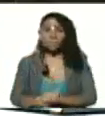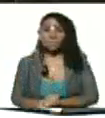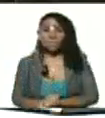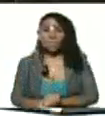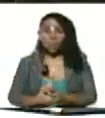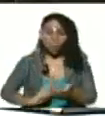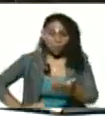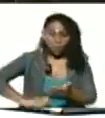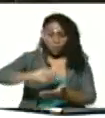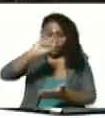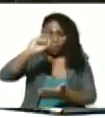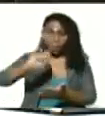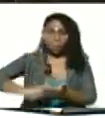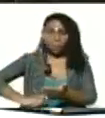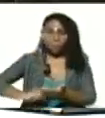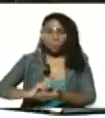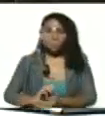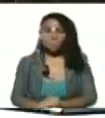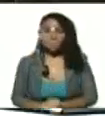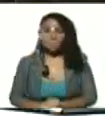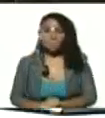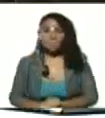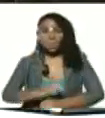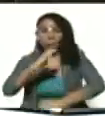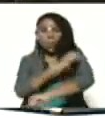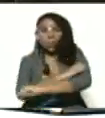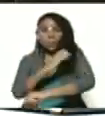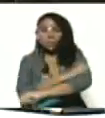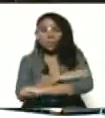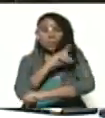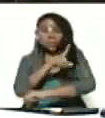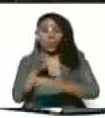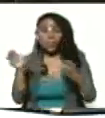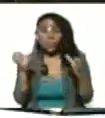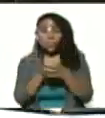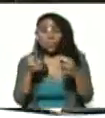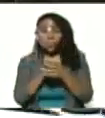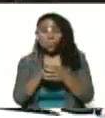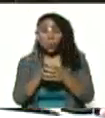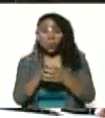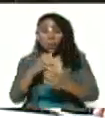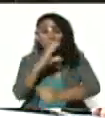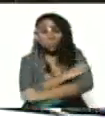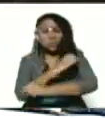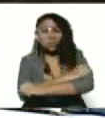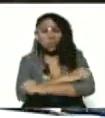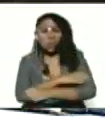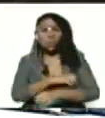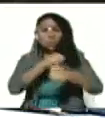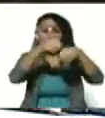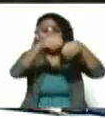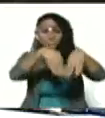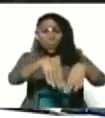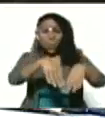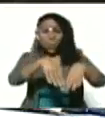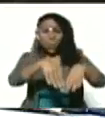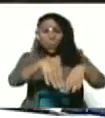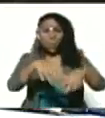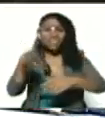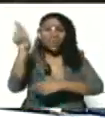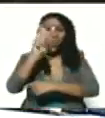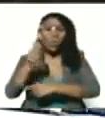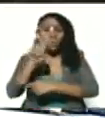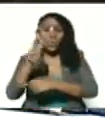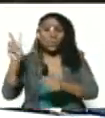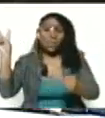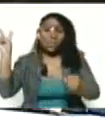afirmar que la oposición en su conjunto, las oposiciones renuncian al uso de